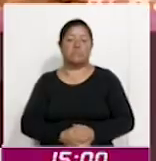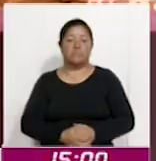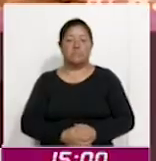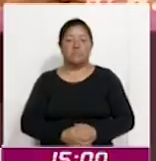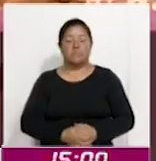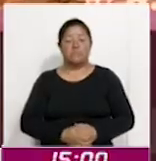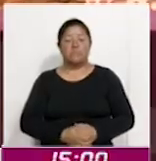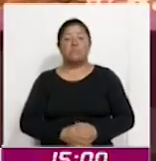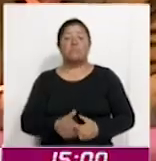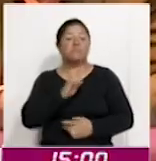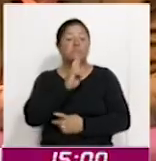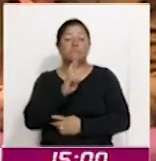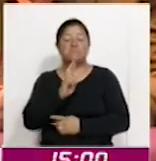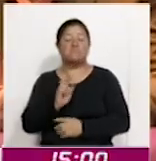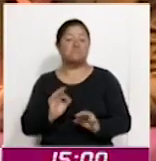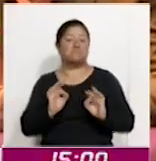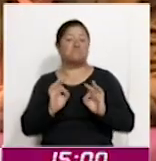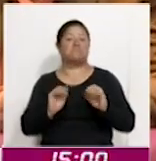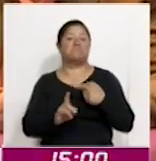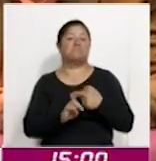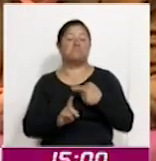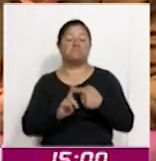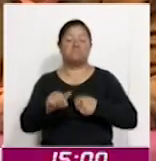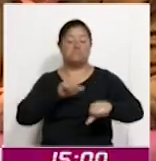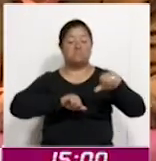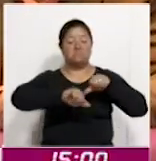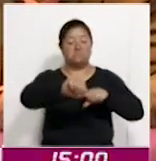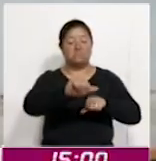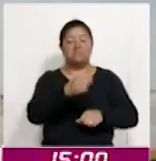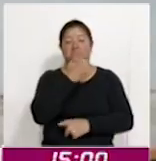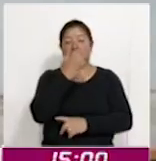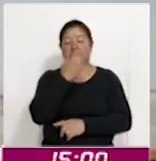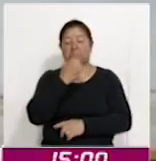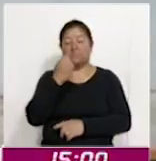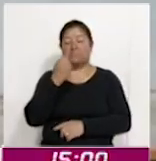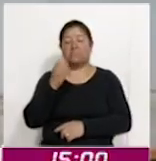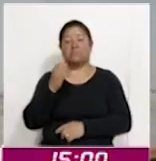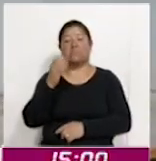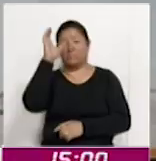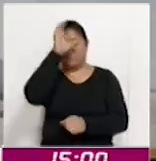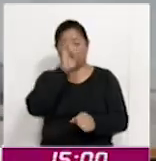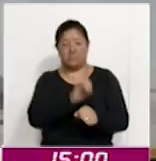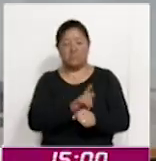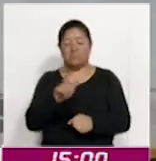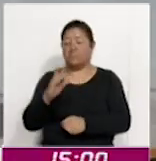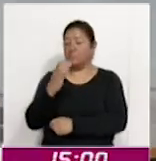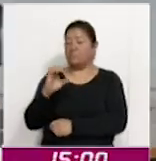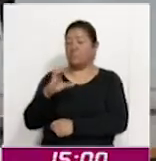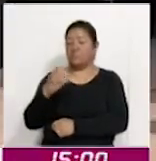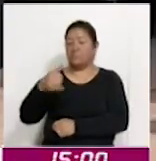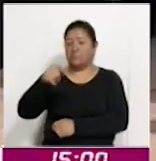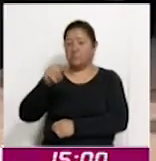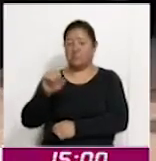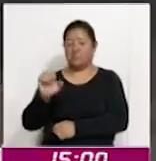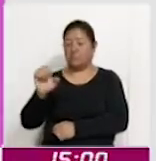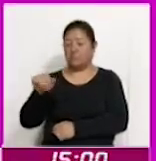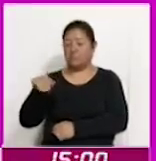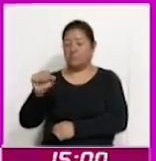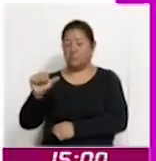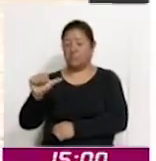Registra resultados positivos el intercambio académico-cultural entre los CECITEMSAD y su similar de Texas, Estados Unidos.